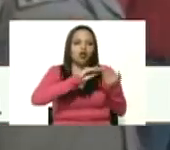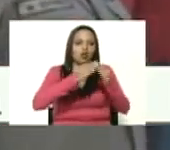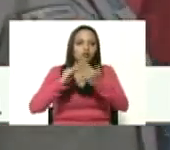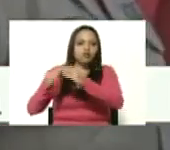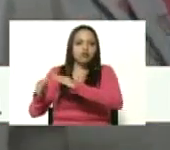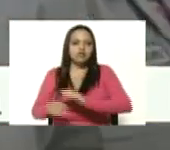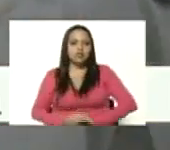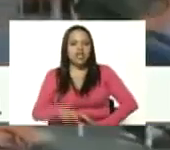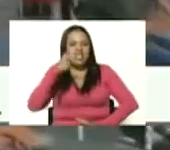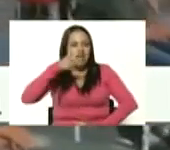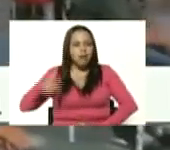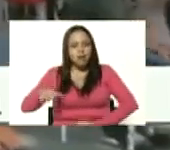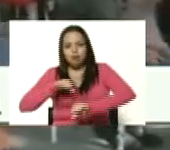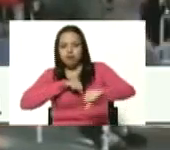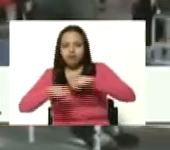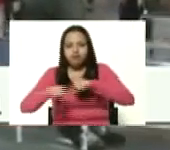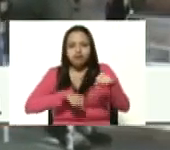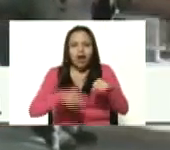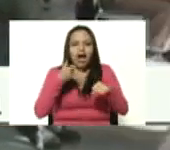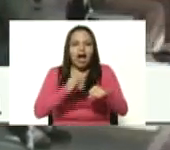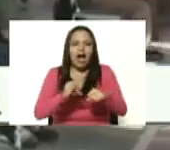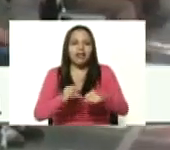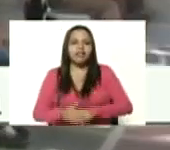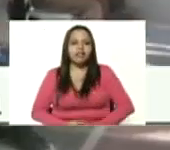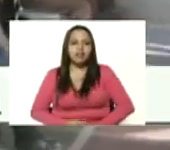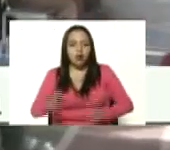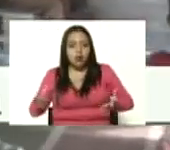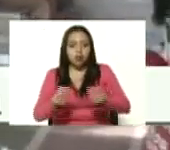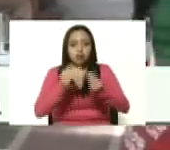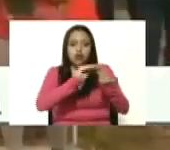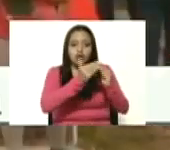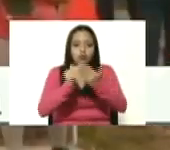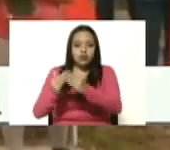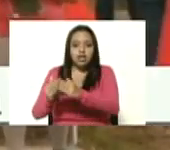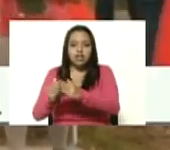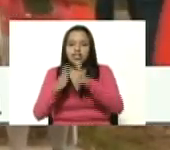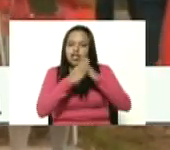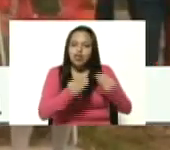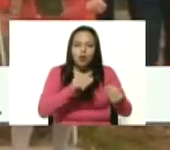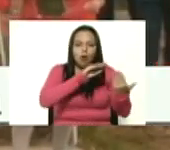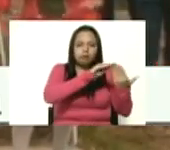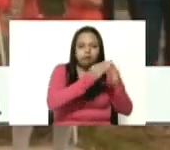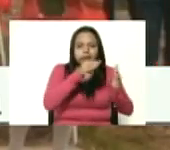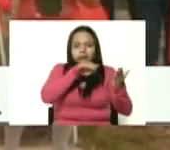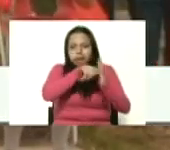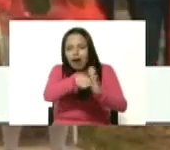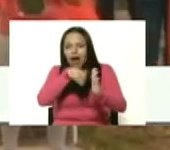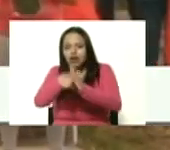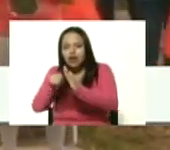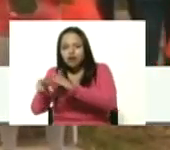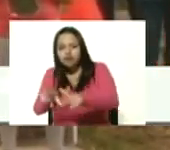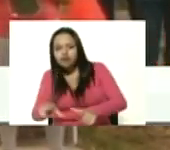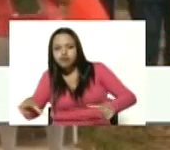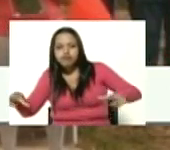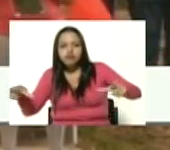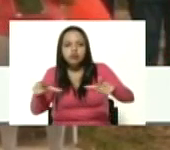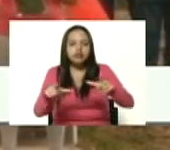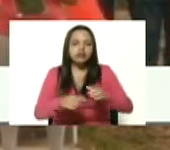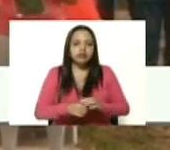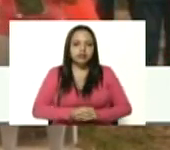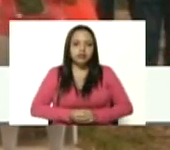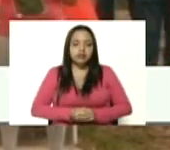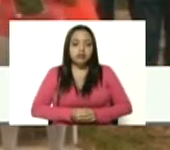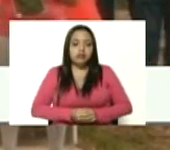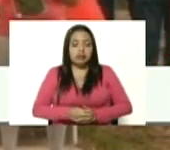popular en acción está convocando la comunidad patriota de cada uno de nuestros barrios caseríos sectores lo cual